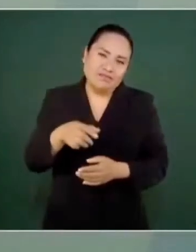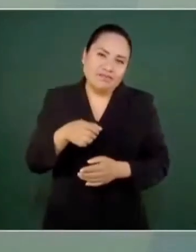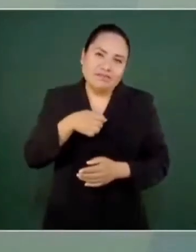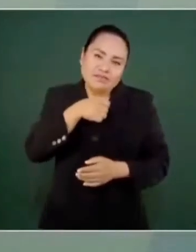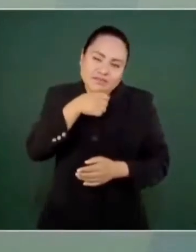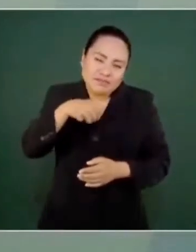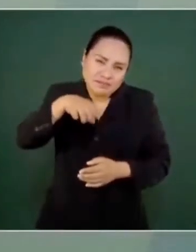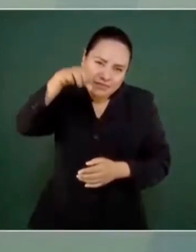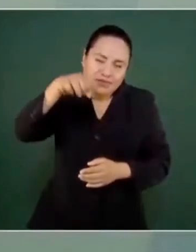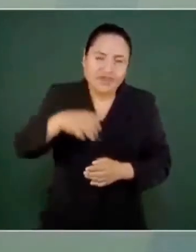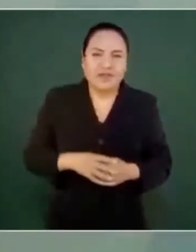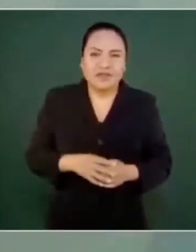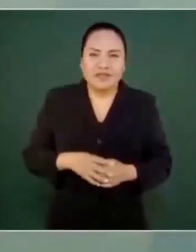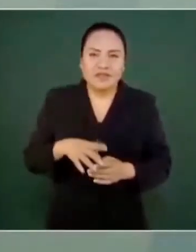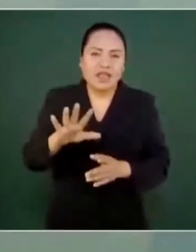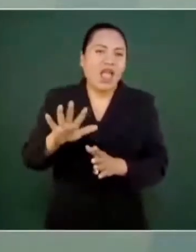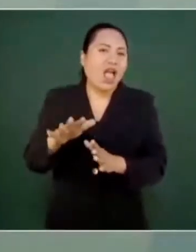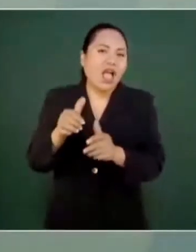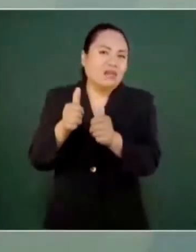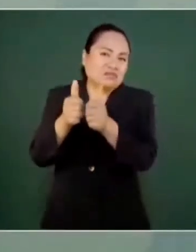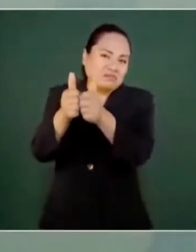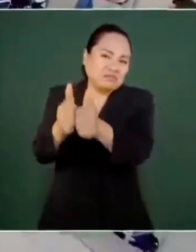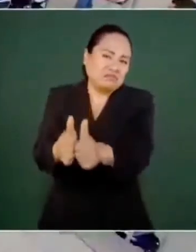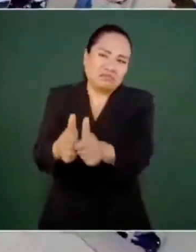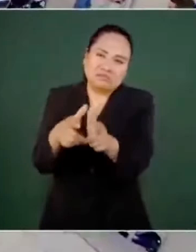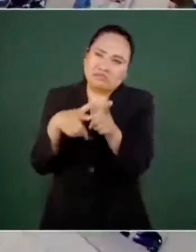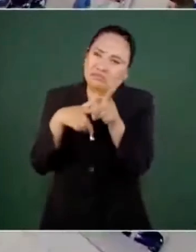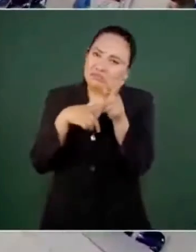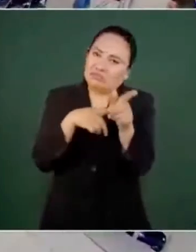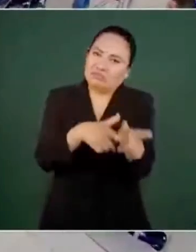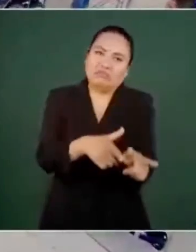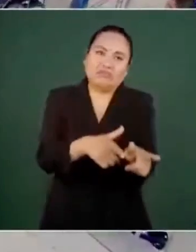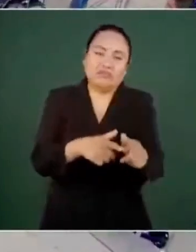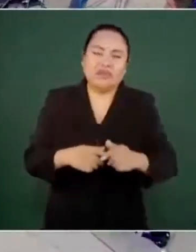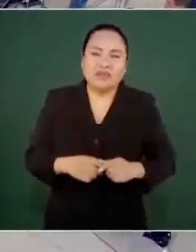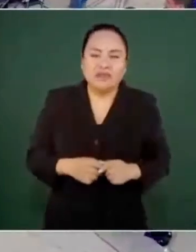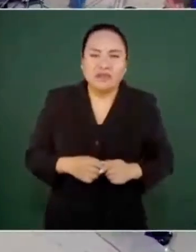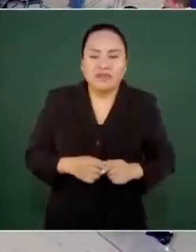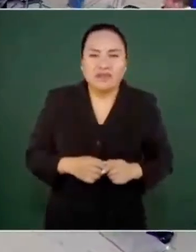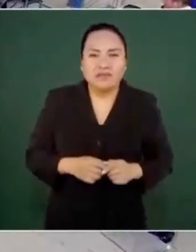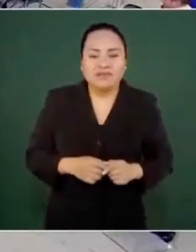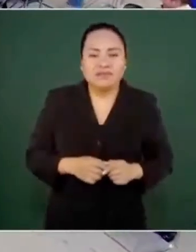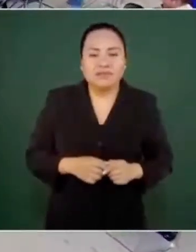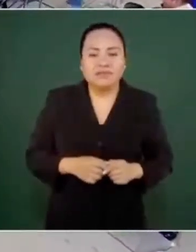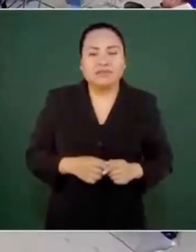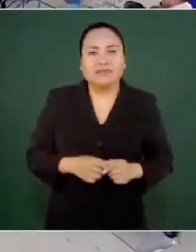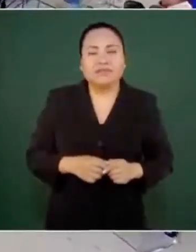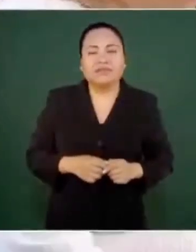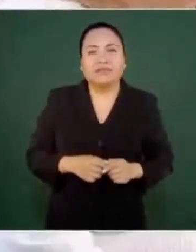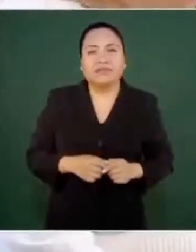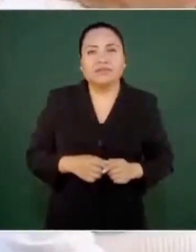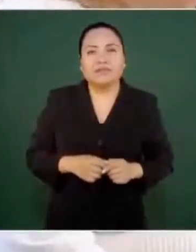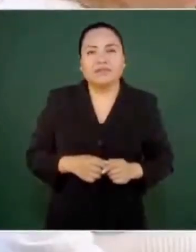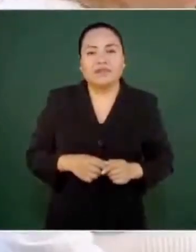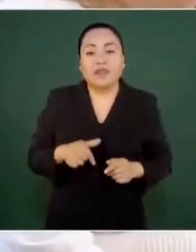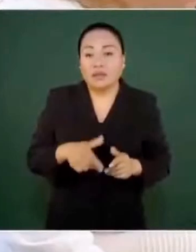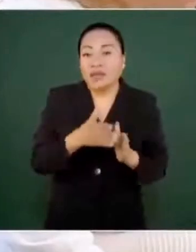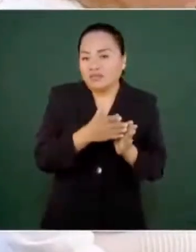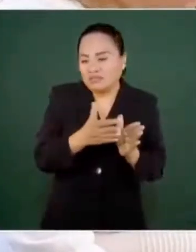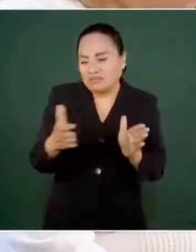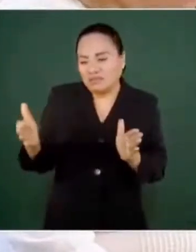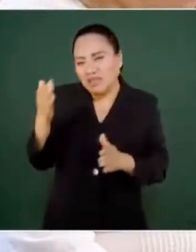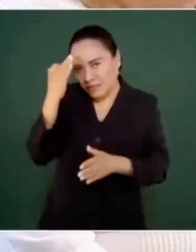Son los que se quedaron ahí, pero como es temporada